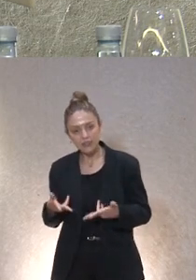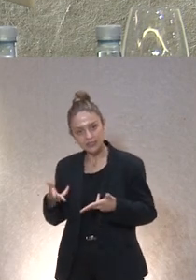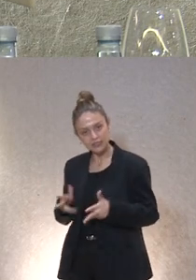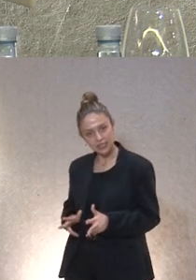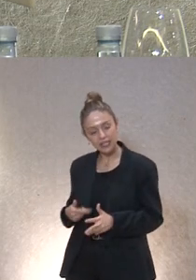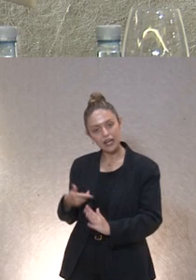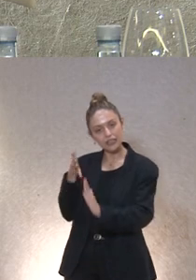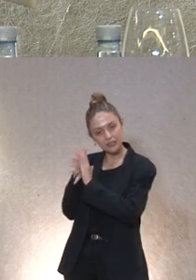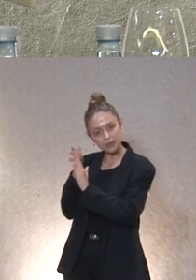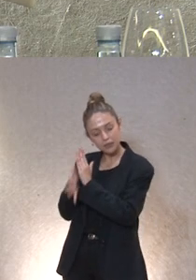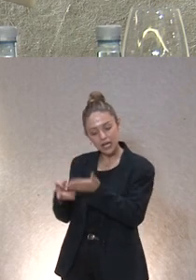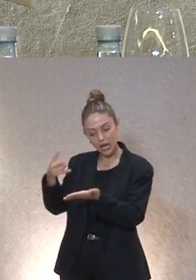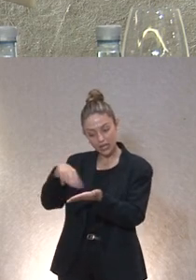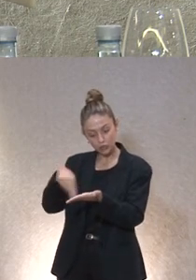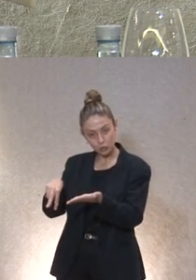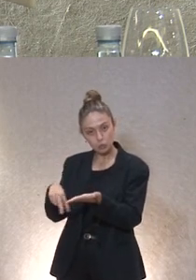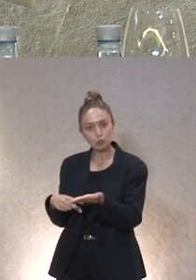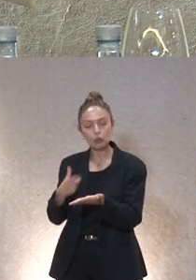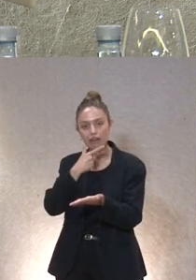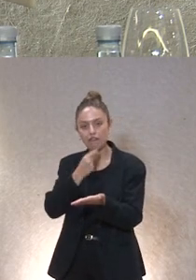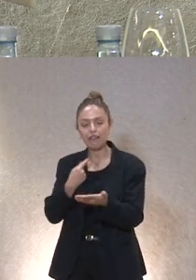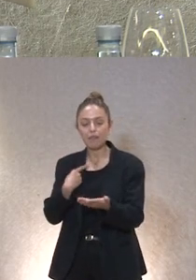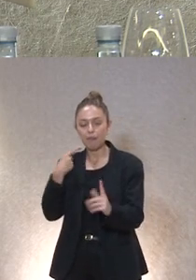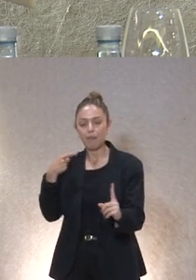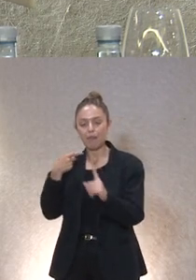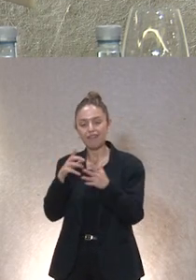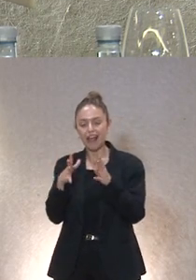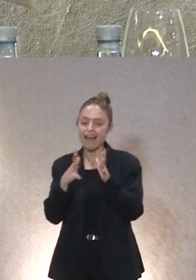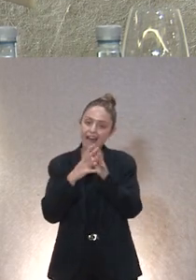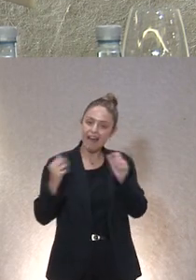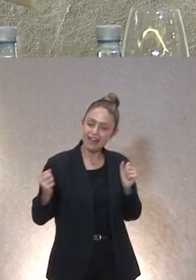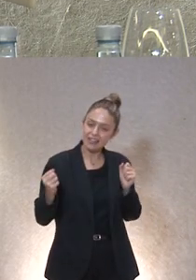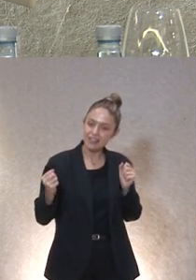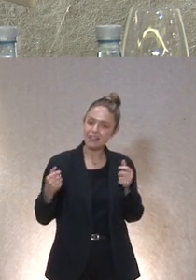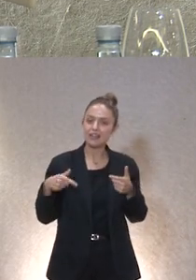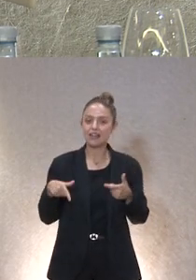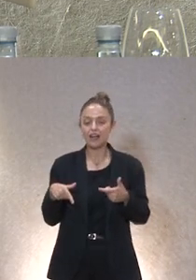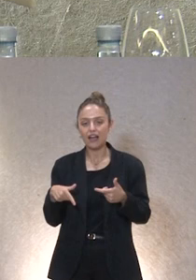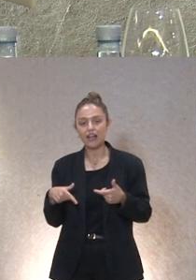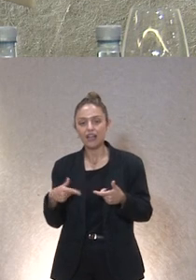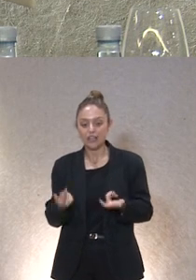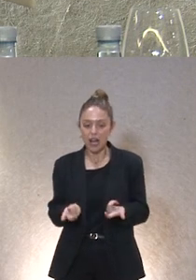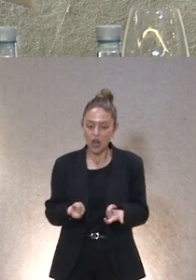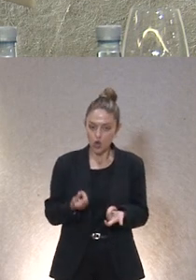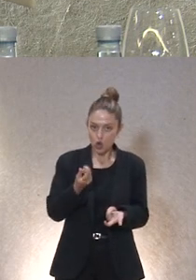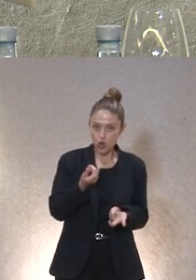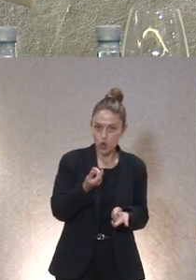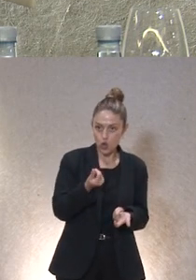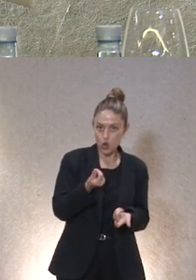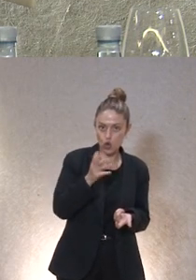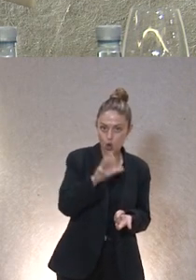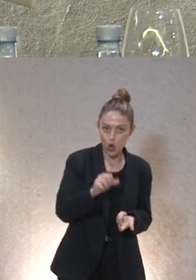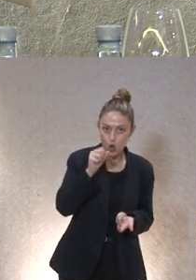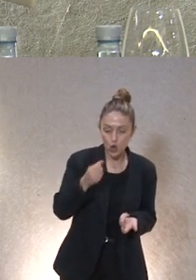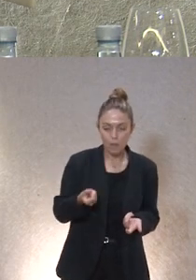presupuesto lectura fácil que lo entienda para ver cómo encaja o puede encajar el gasto no de la compra del teléfono porque esto